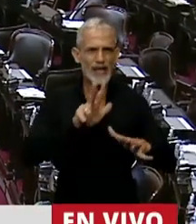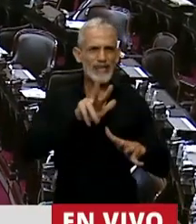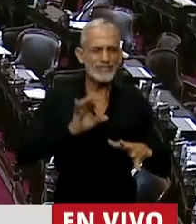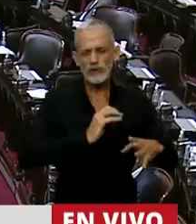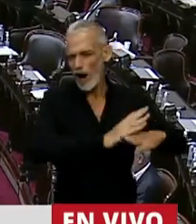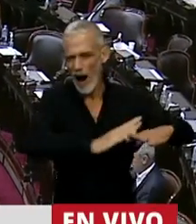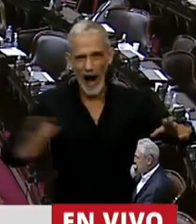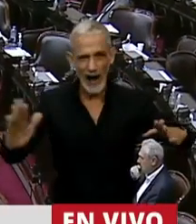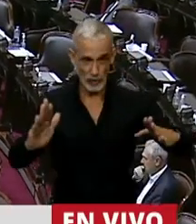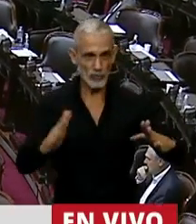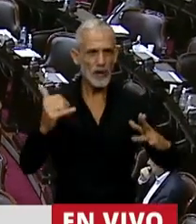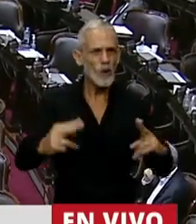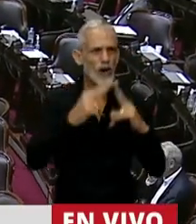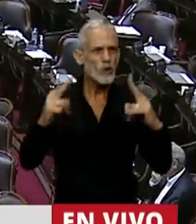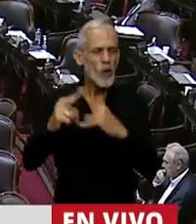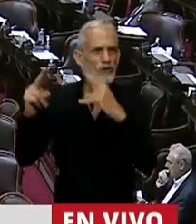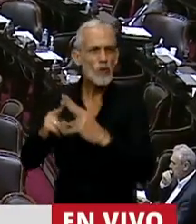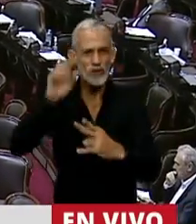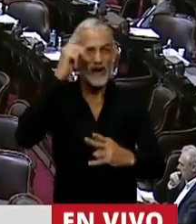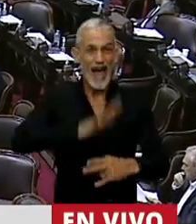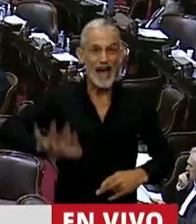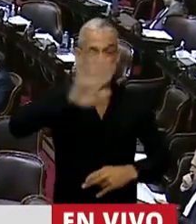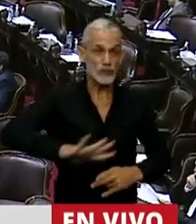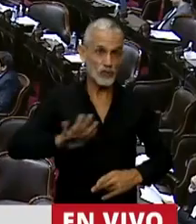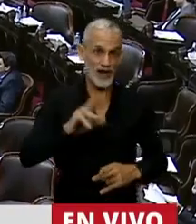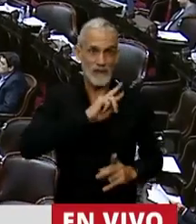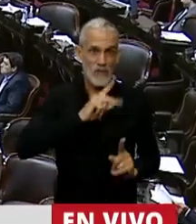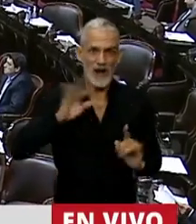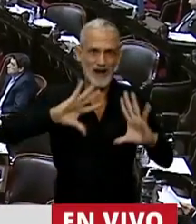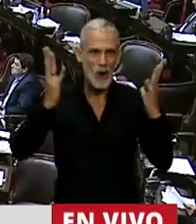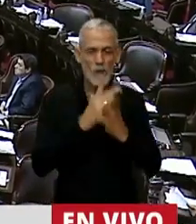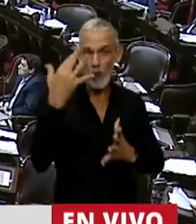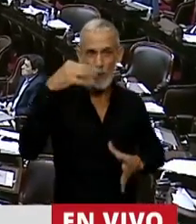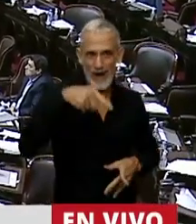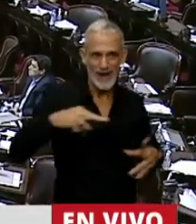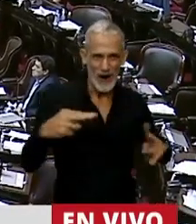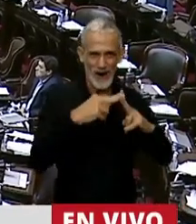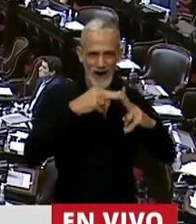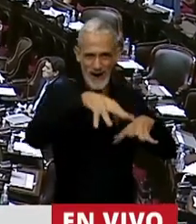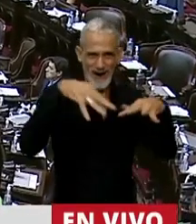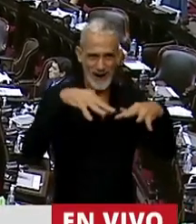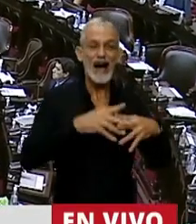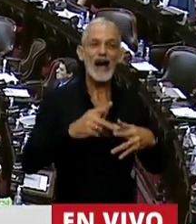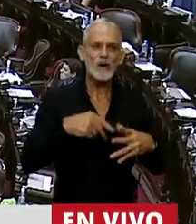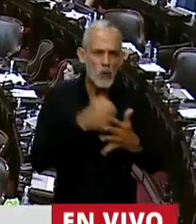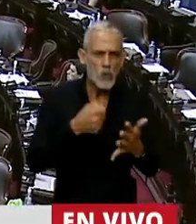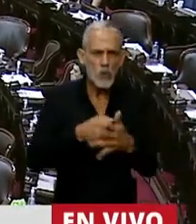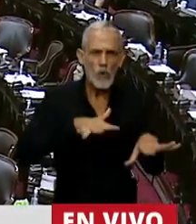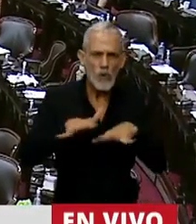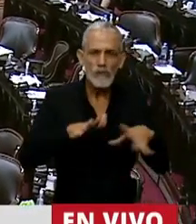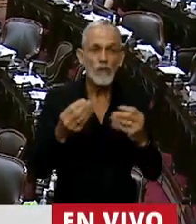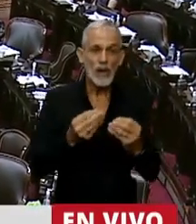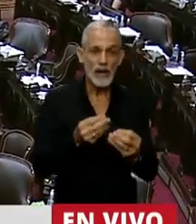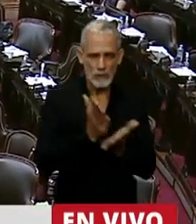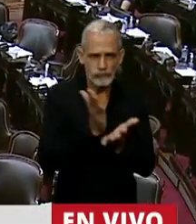años, un encuentro nacional de mujeres que son únicos en el mundo y avanzaron con el movimiento masivo para pelear por